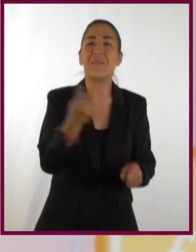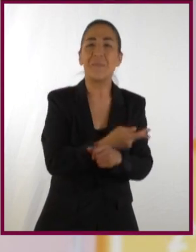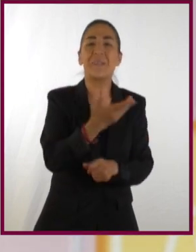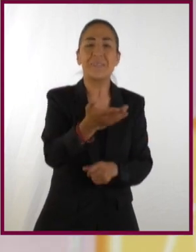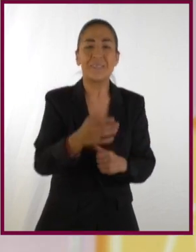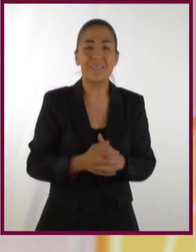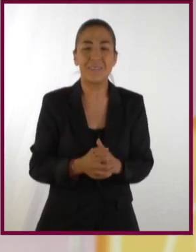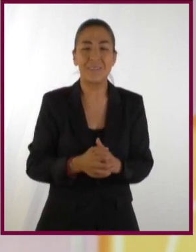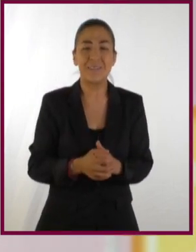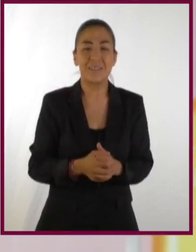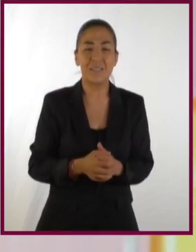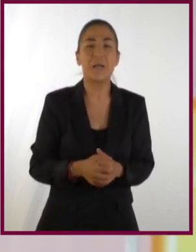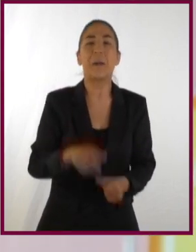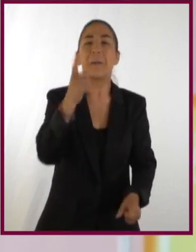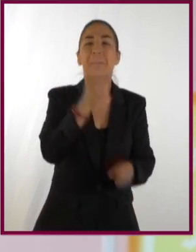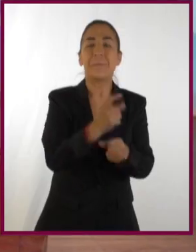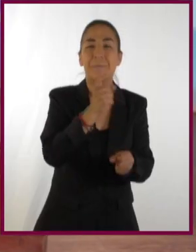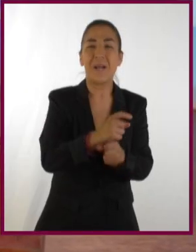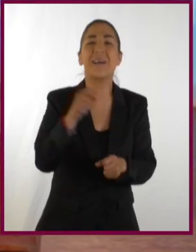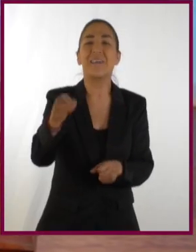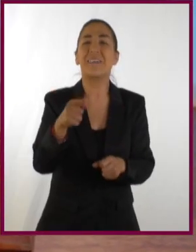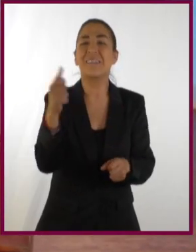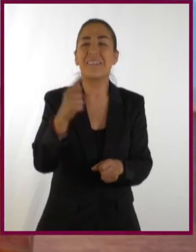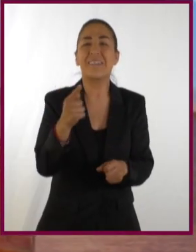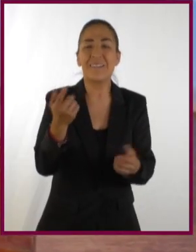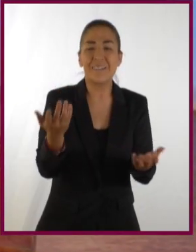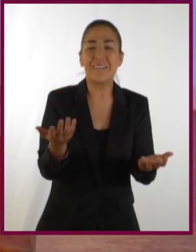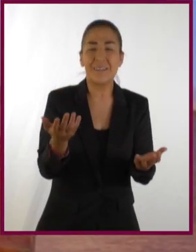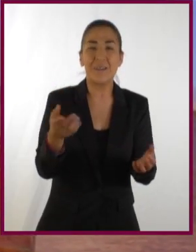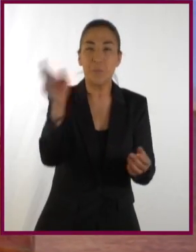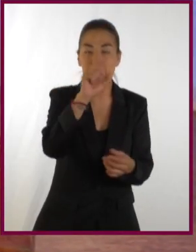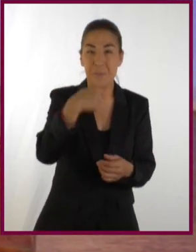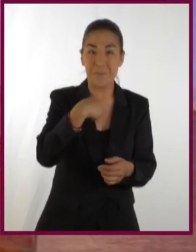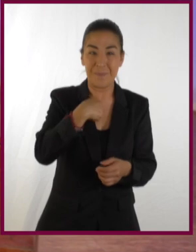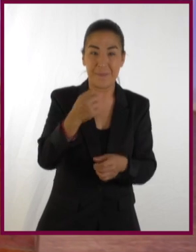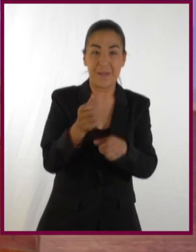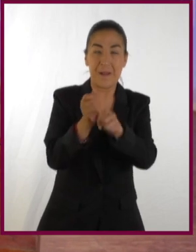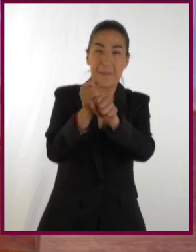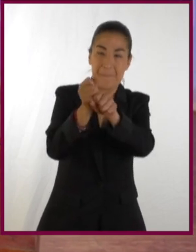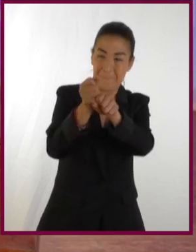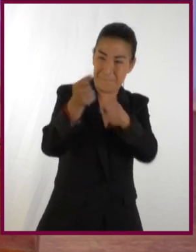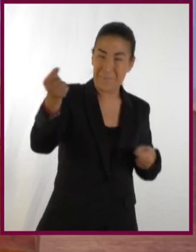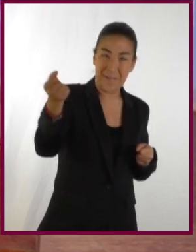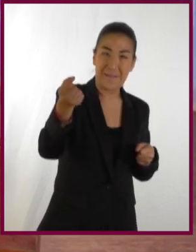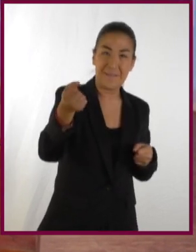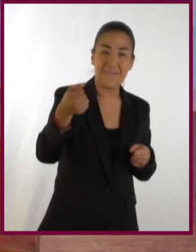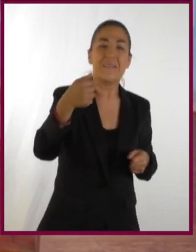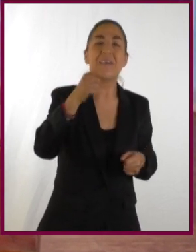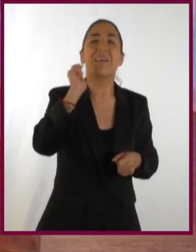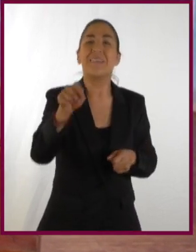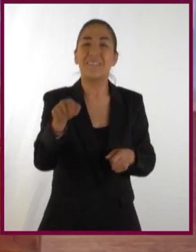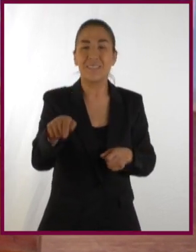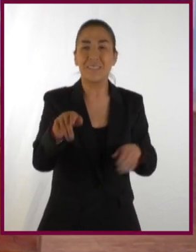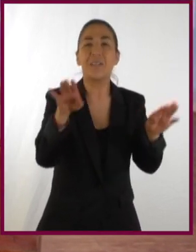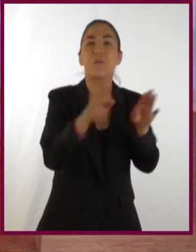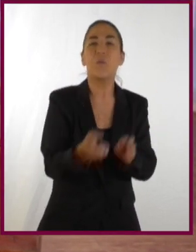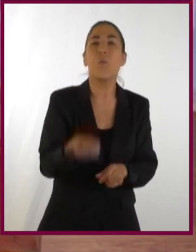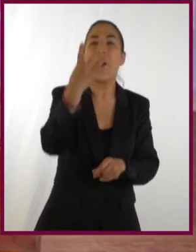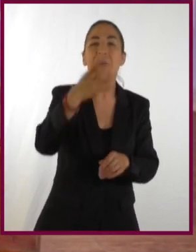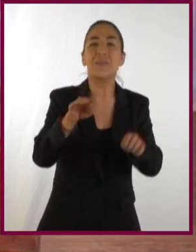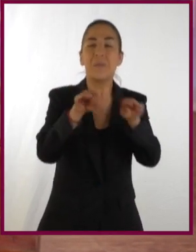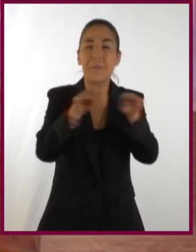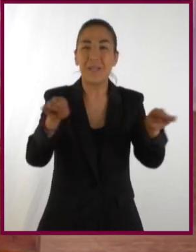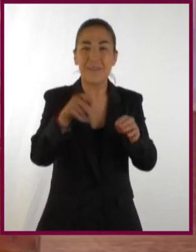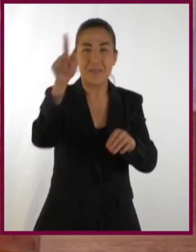¿Pueden verlo? ¿Qué ocurrió? Ajá. Pues lo primero que puedo decir que pasa es que cuando jalo la cuerda por acá abajo